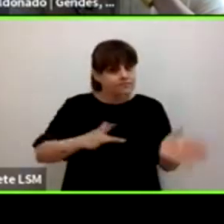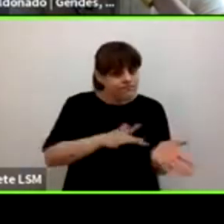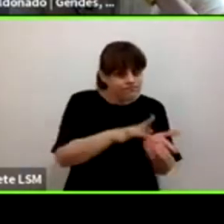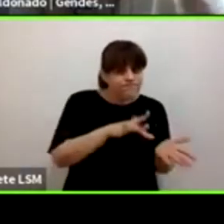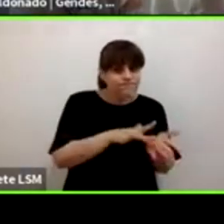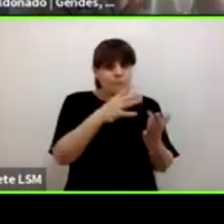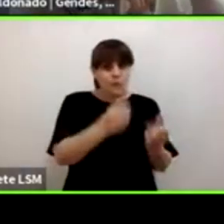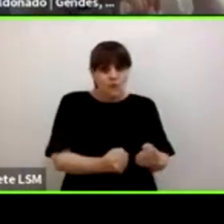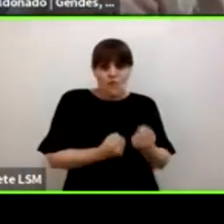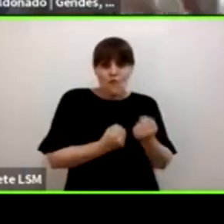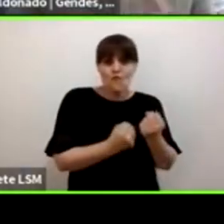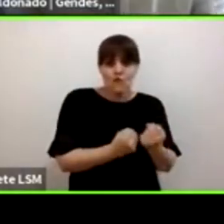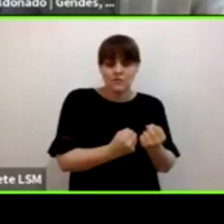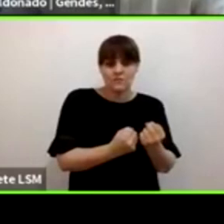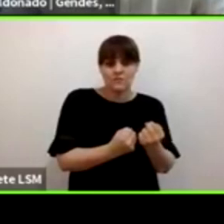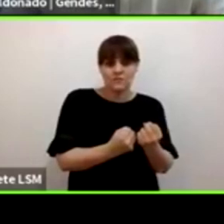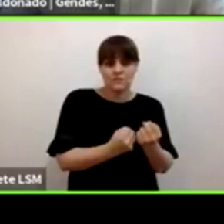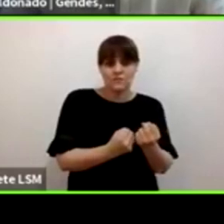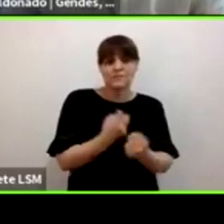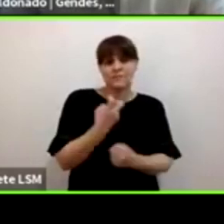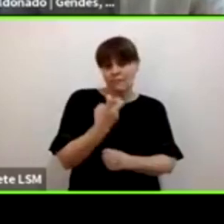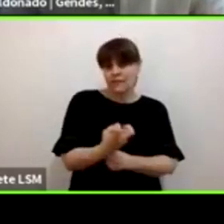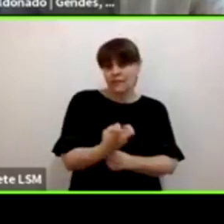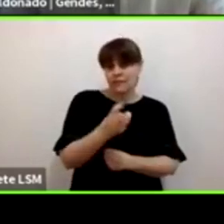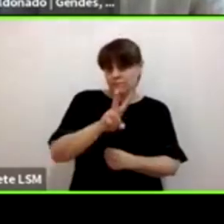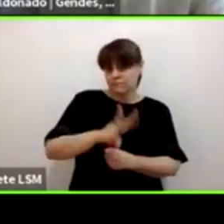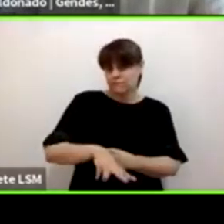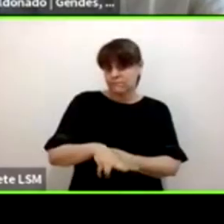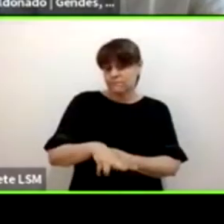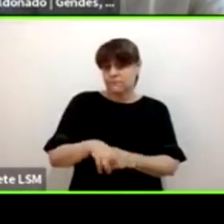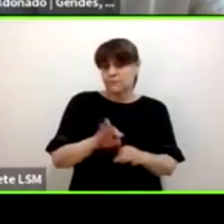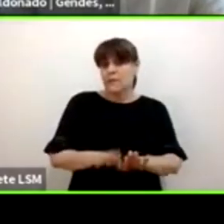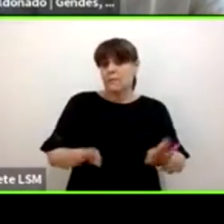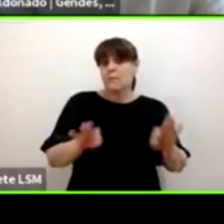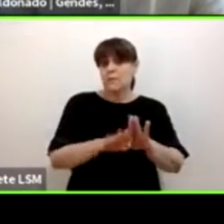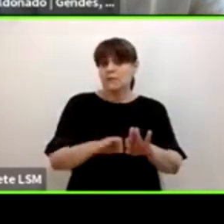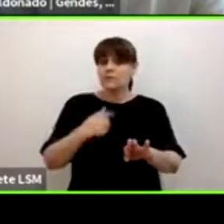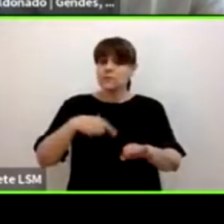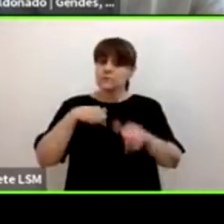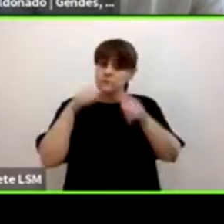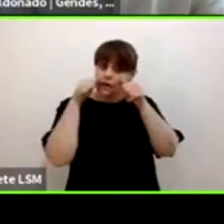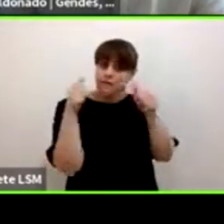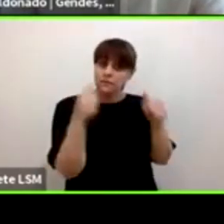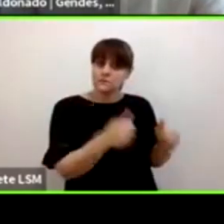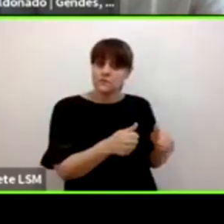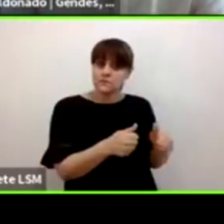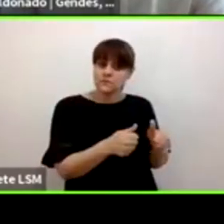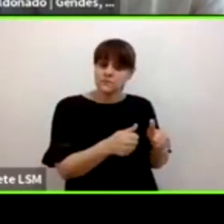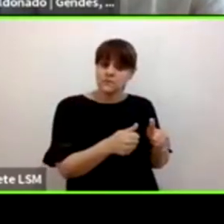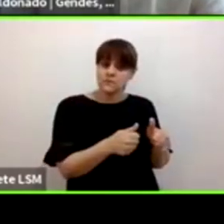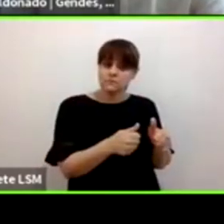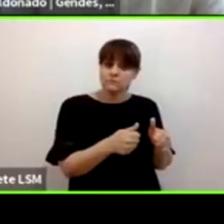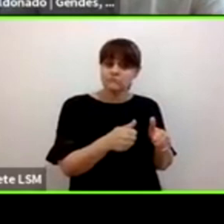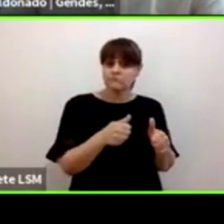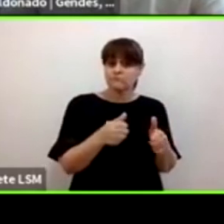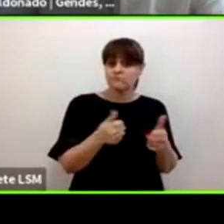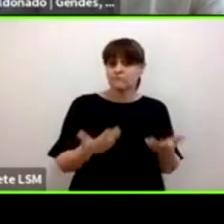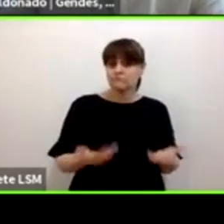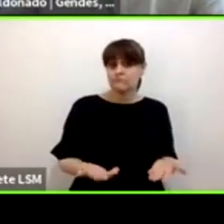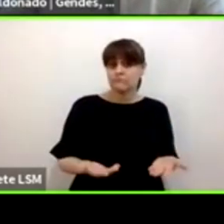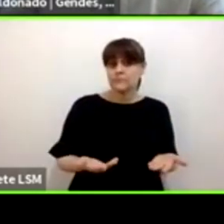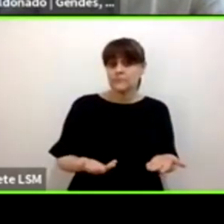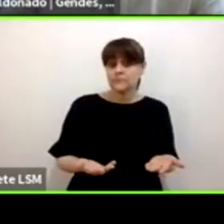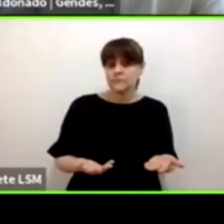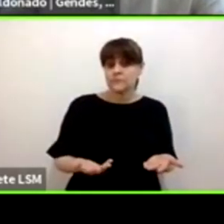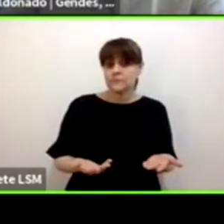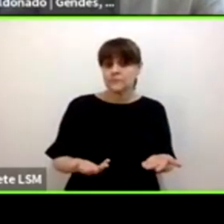eso eso es una cosa que debemos de tomar en cuenta y definitivamente la la